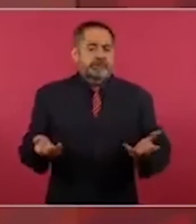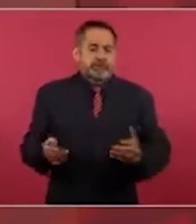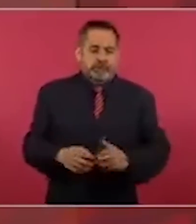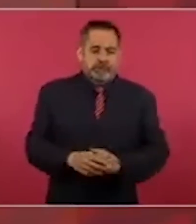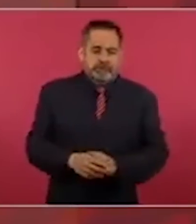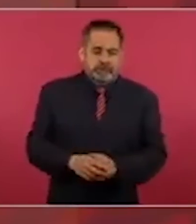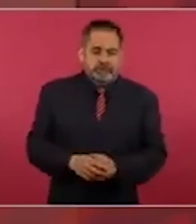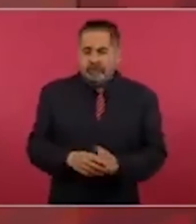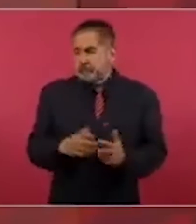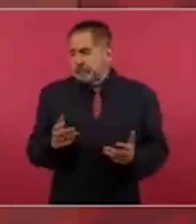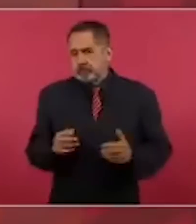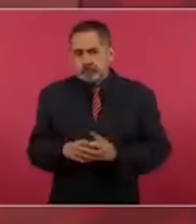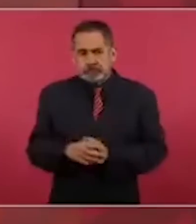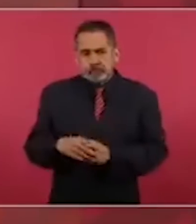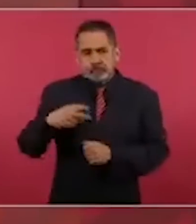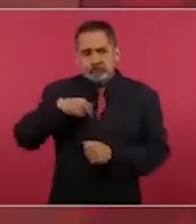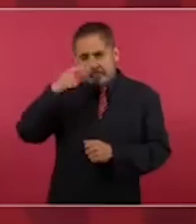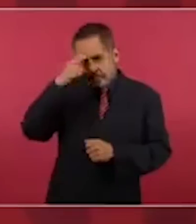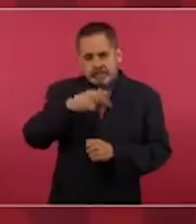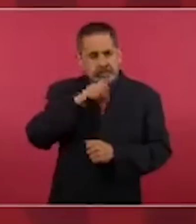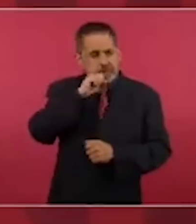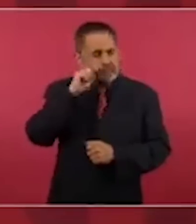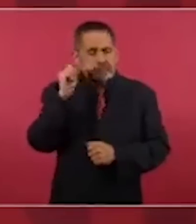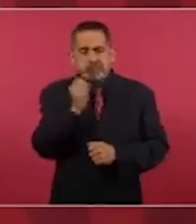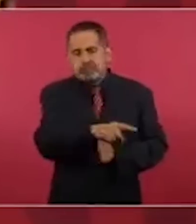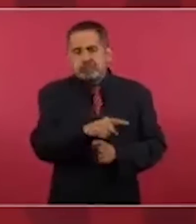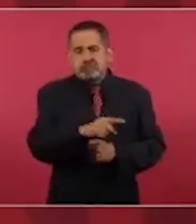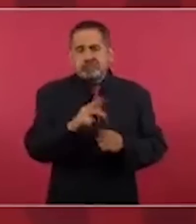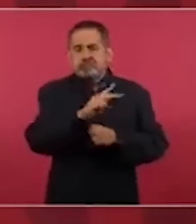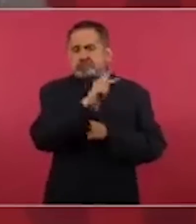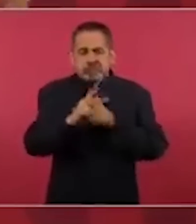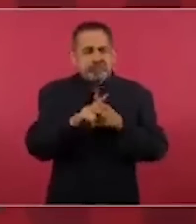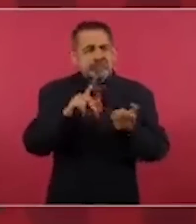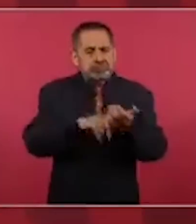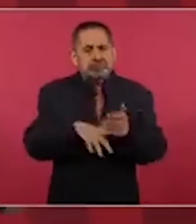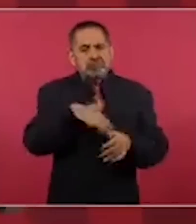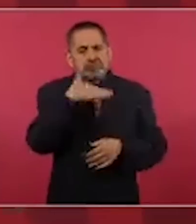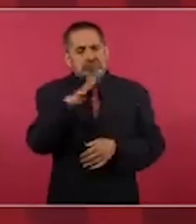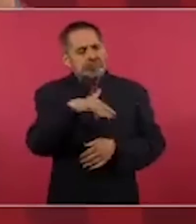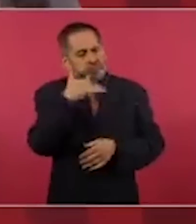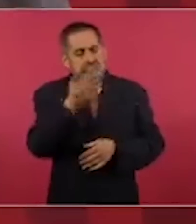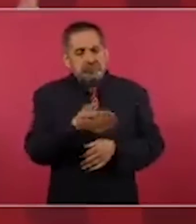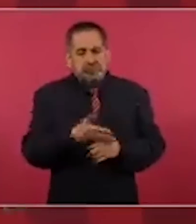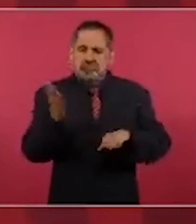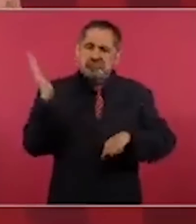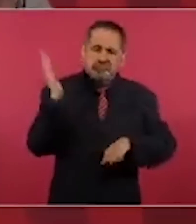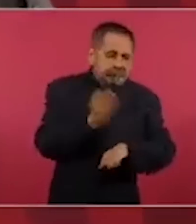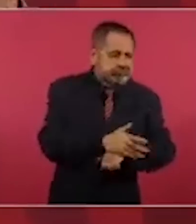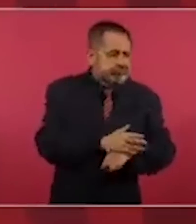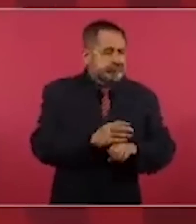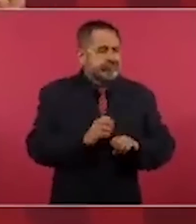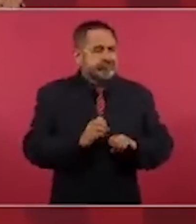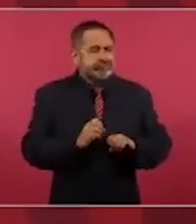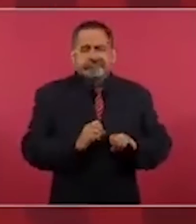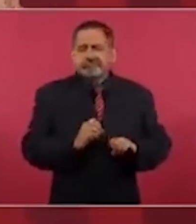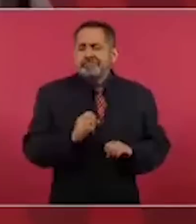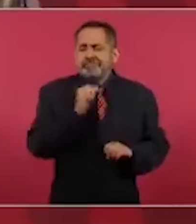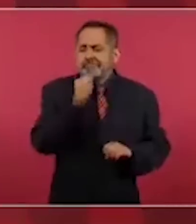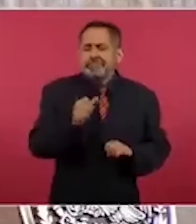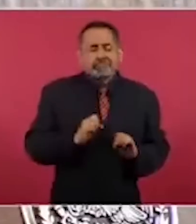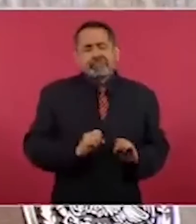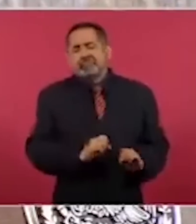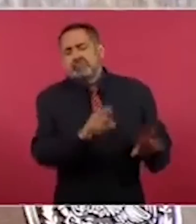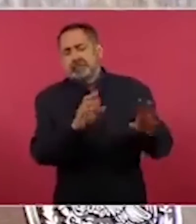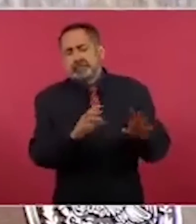Y entonces México sigue siendo el país de la corrupción y de la impunidad y eso no queremos